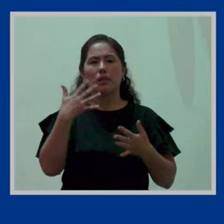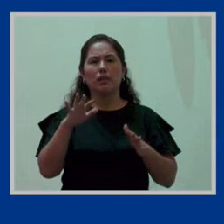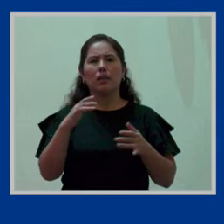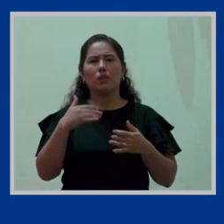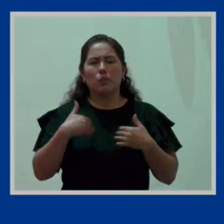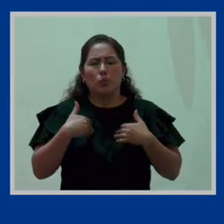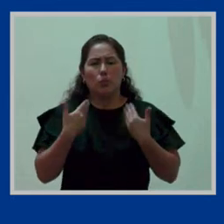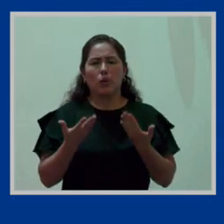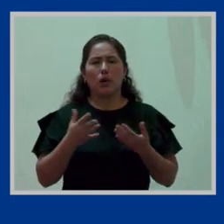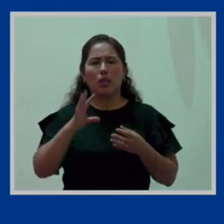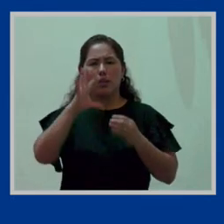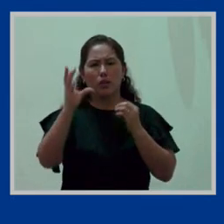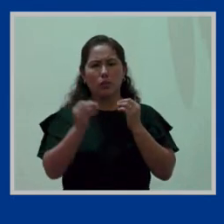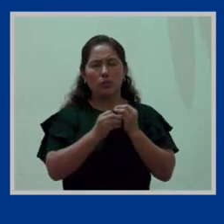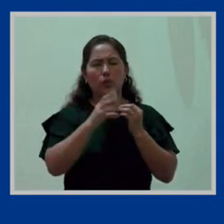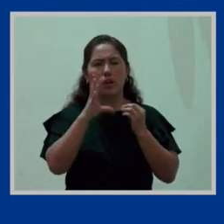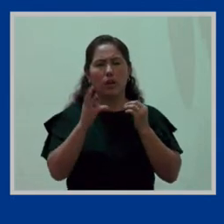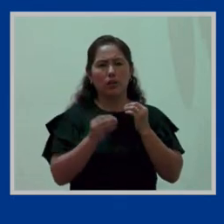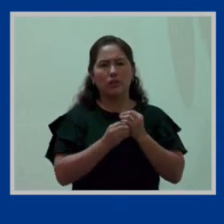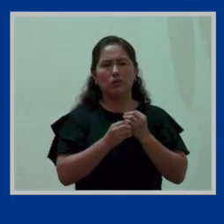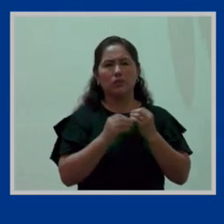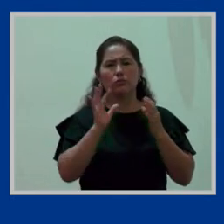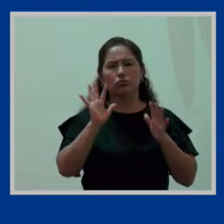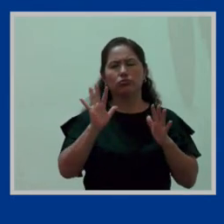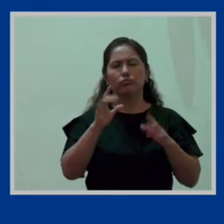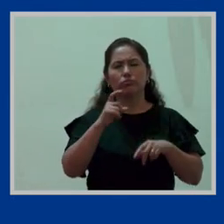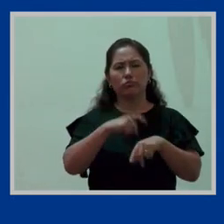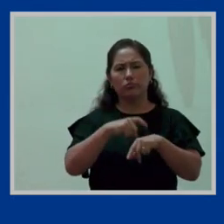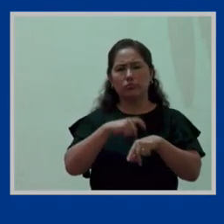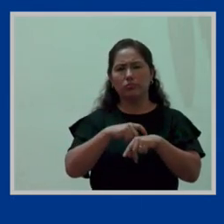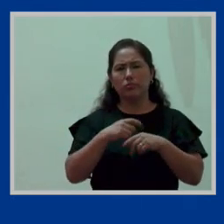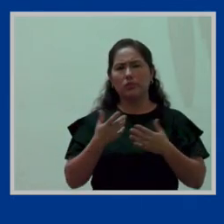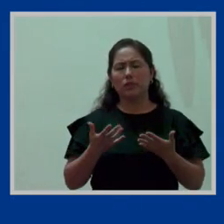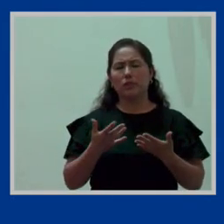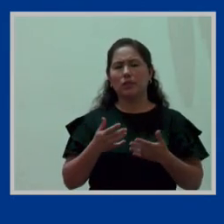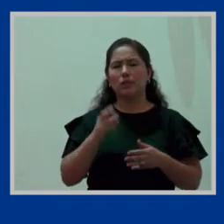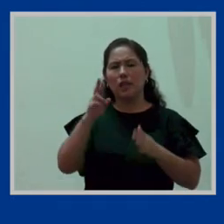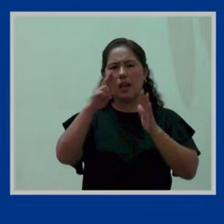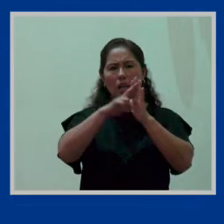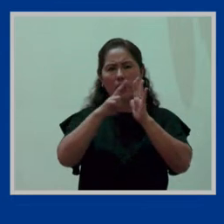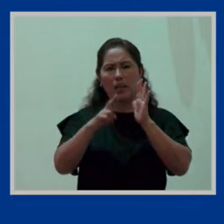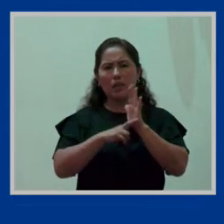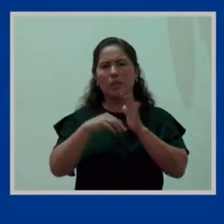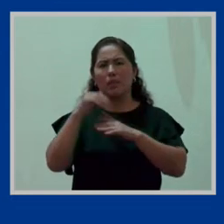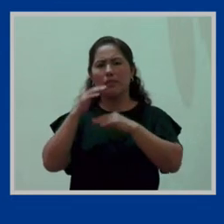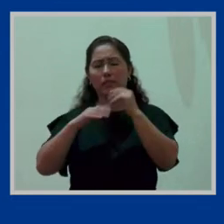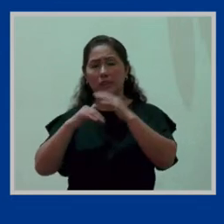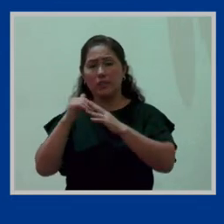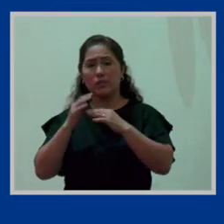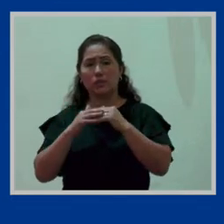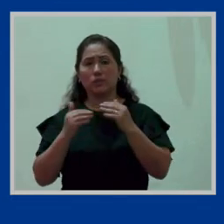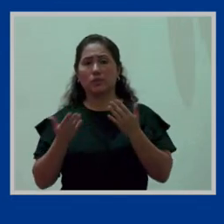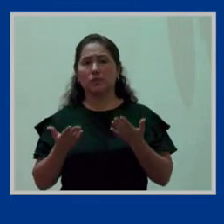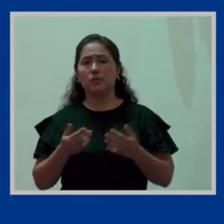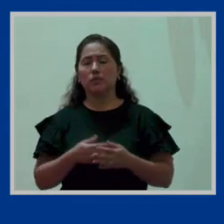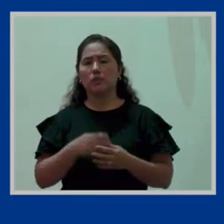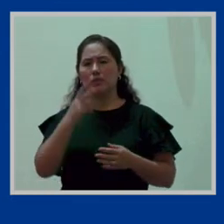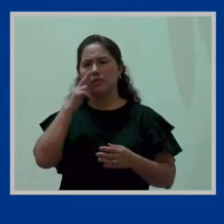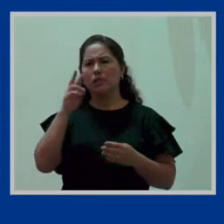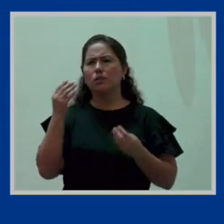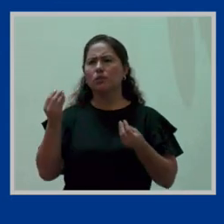digamos, incorporar un capítulo correspondiente en el reglamento de edificaciones. Miren cómo